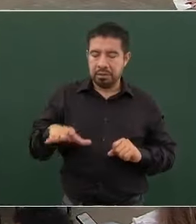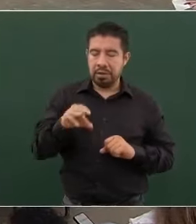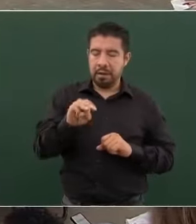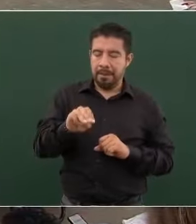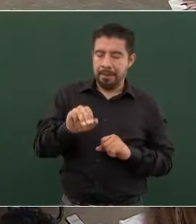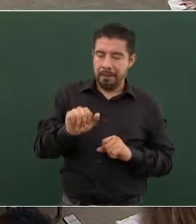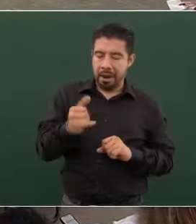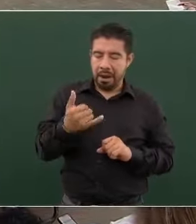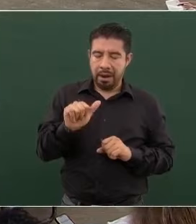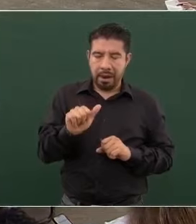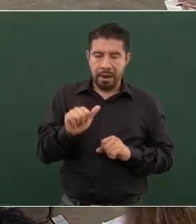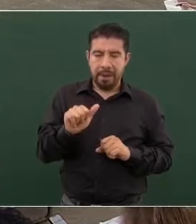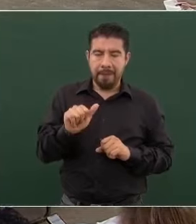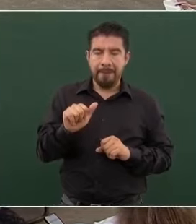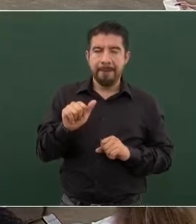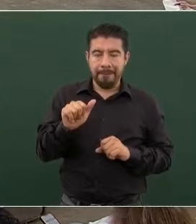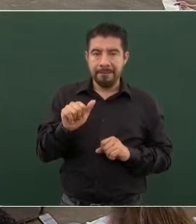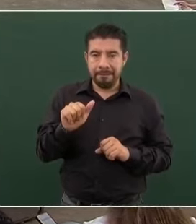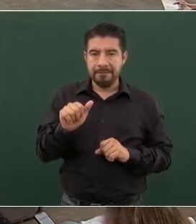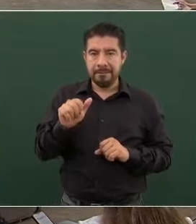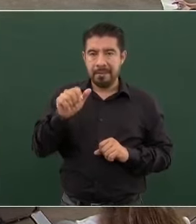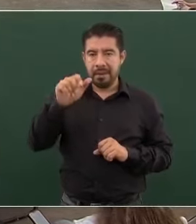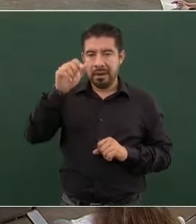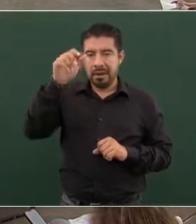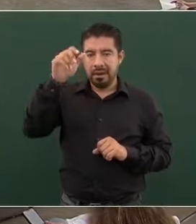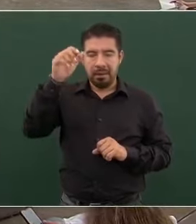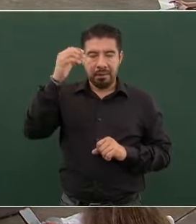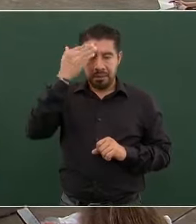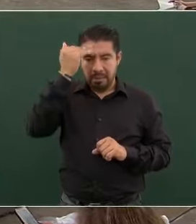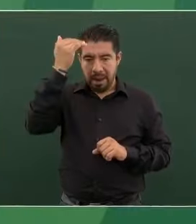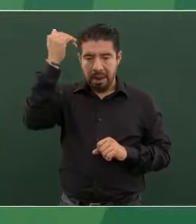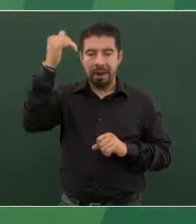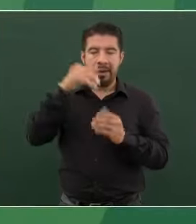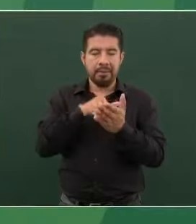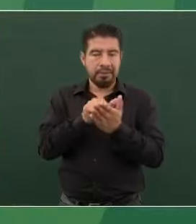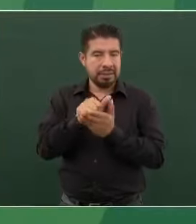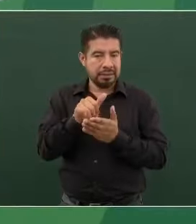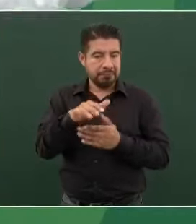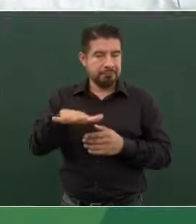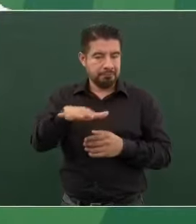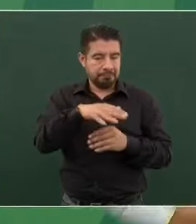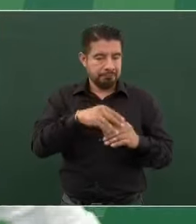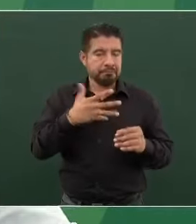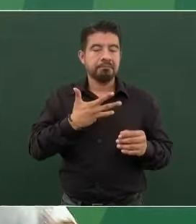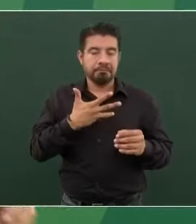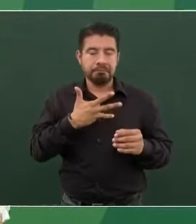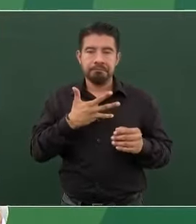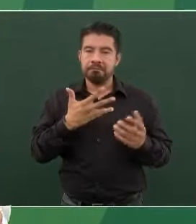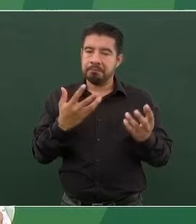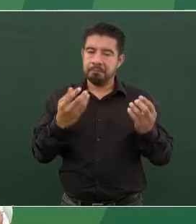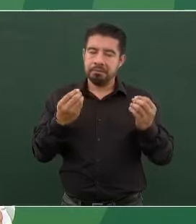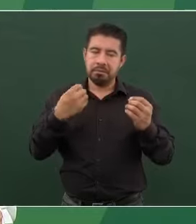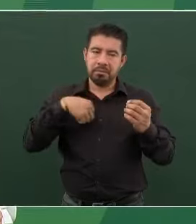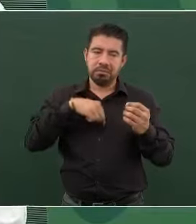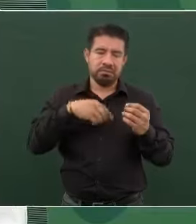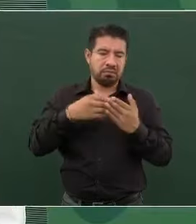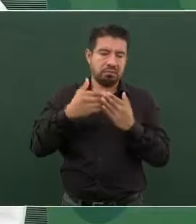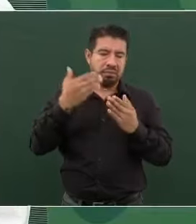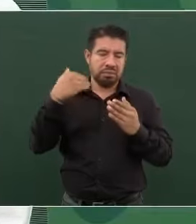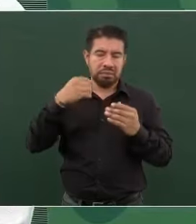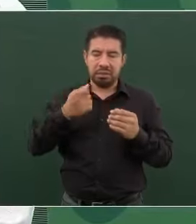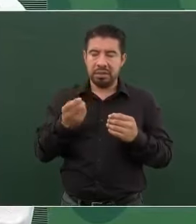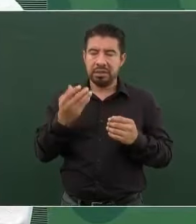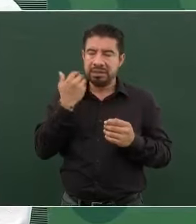Hay una riqueza cultural en toda esta región que ya